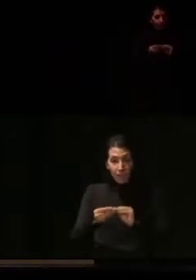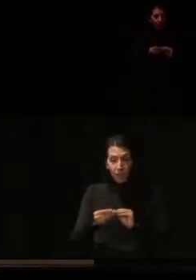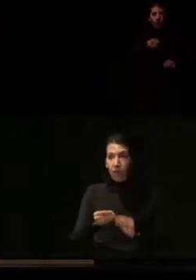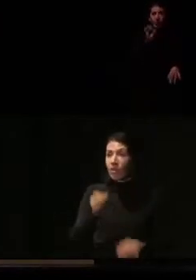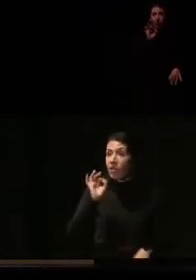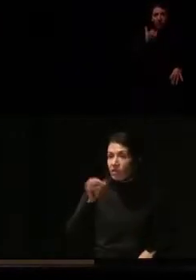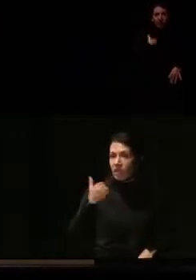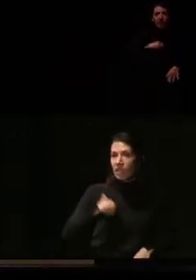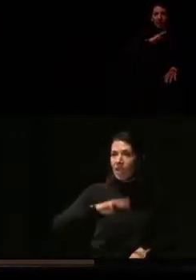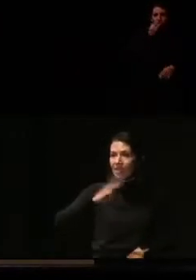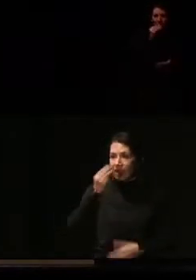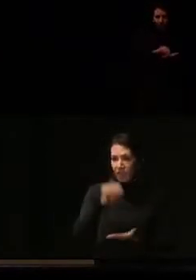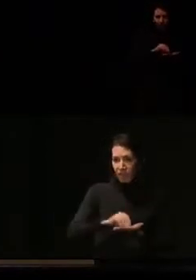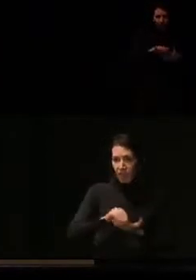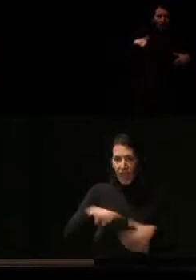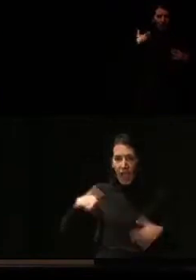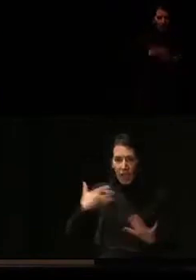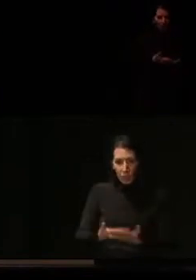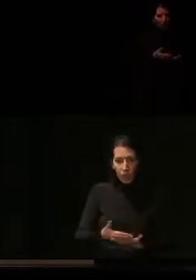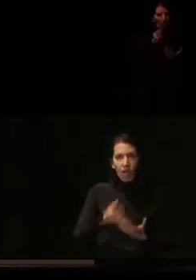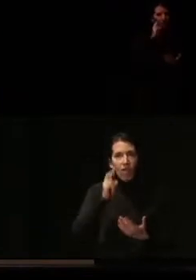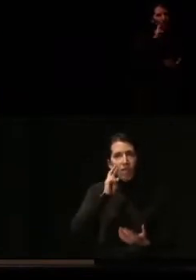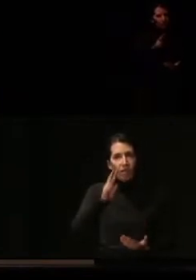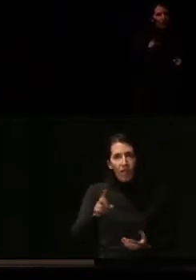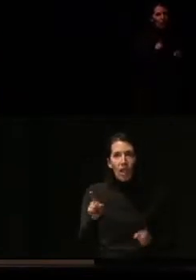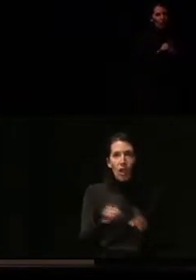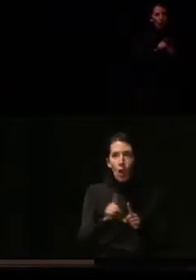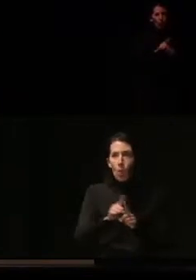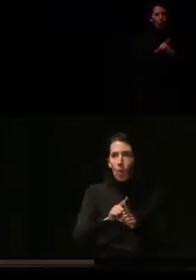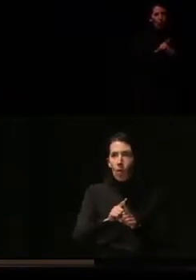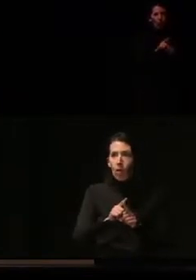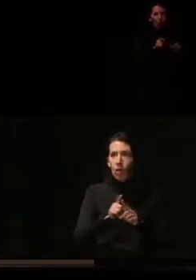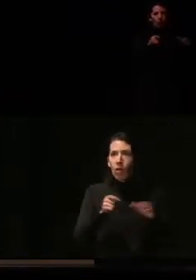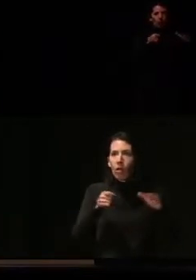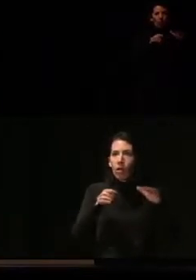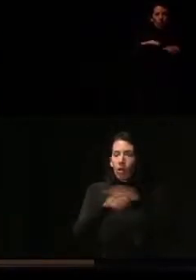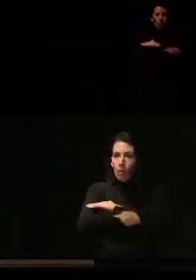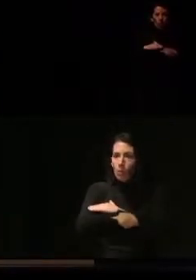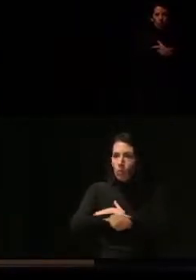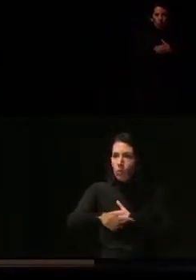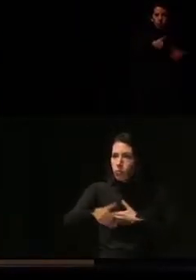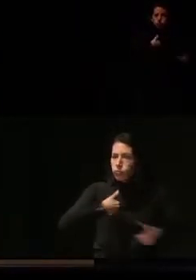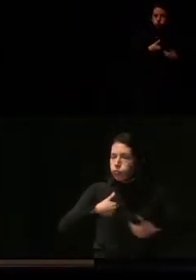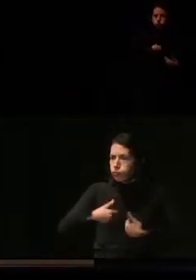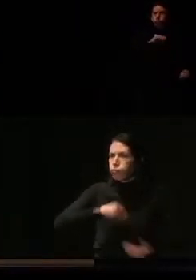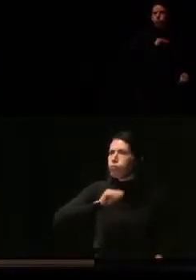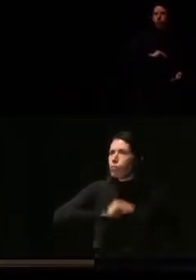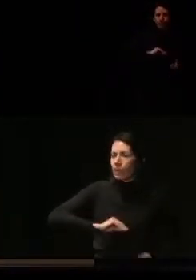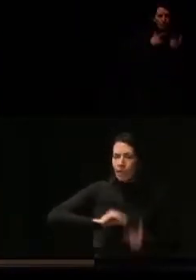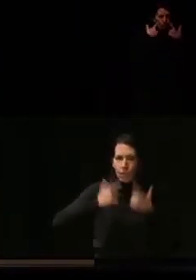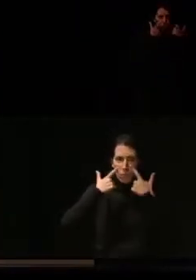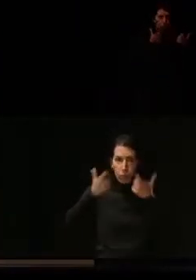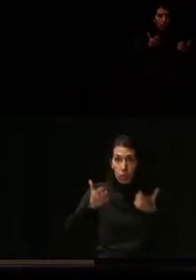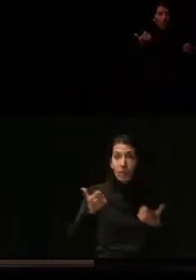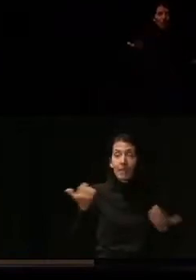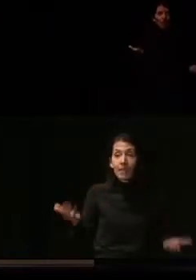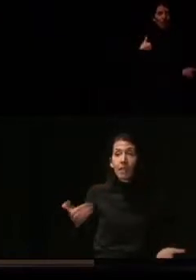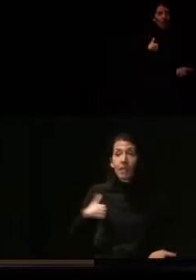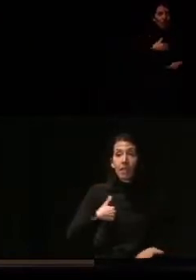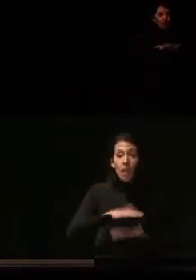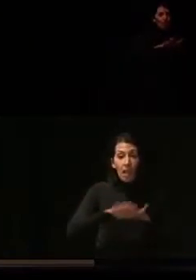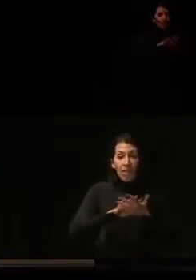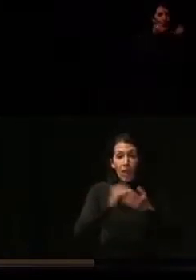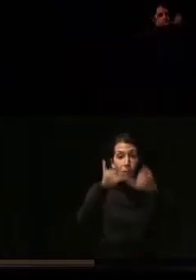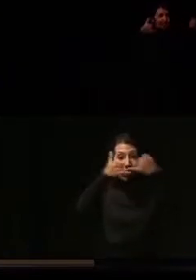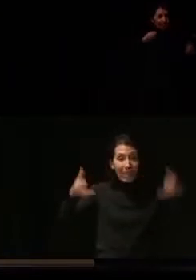en su tercera edición, pues vemos que ha tenido como una respuesta mucho más significativa. En este caso, y en la línea